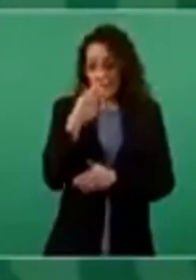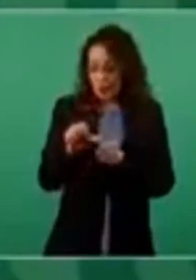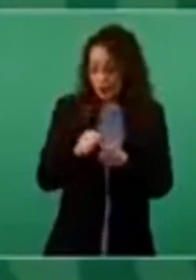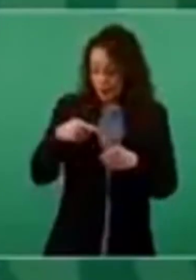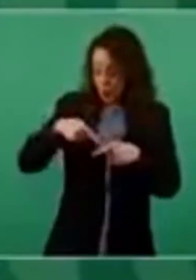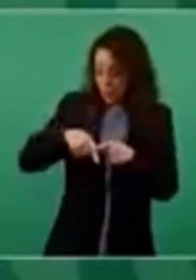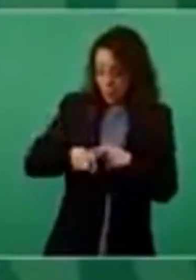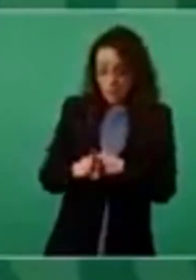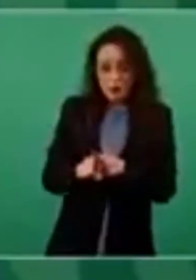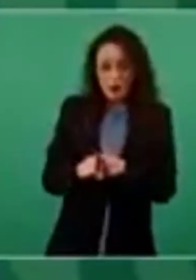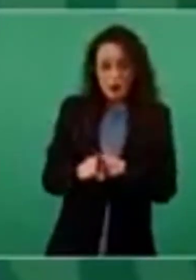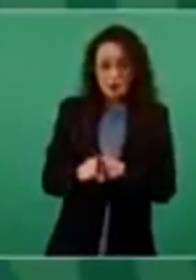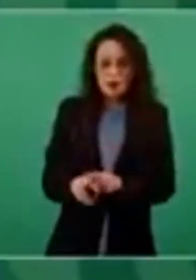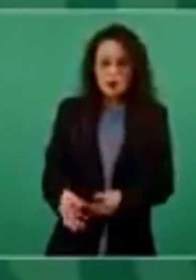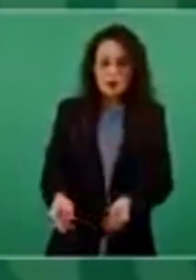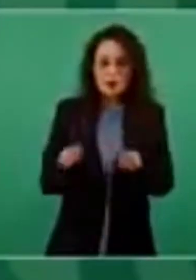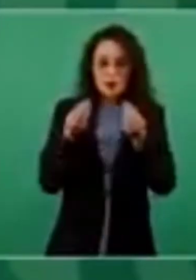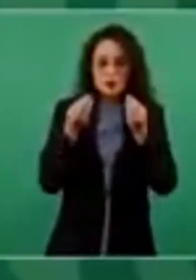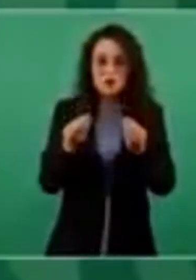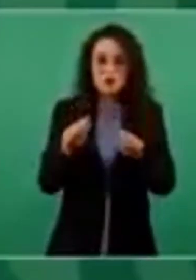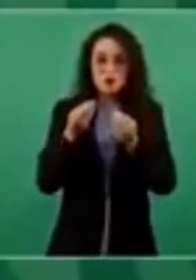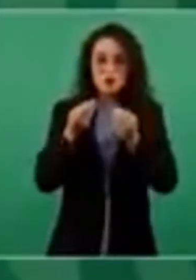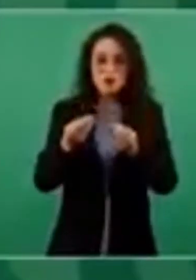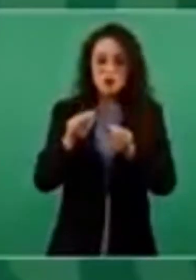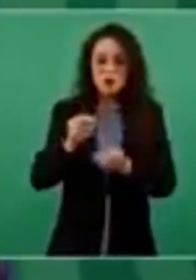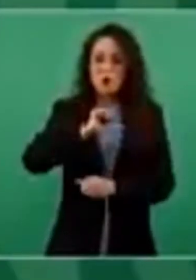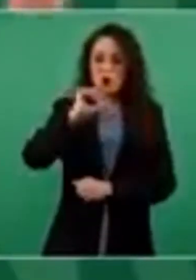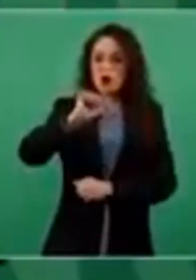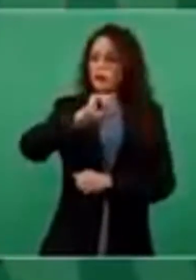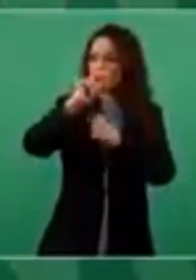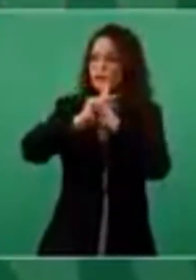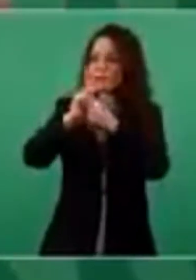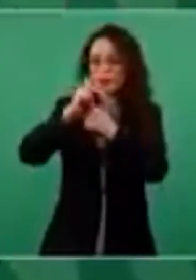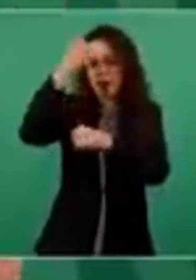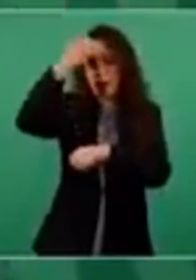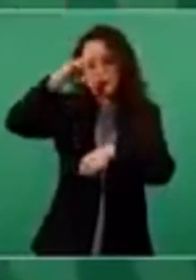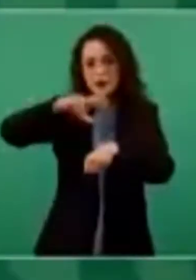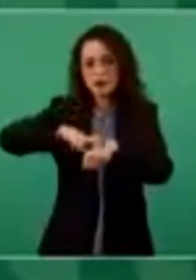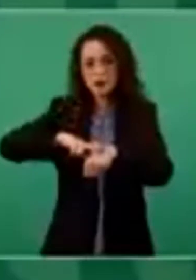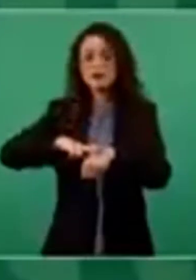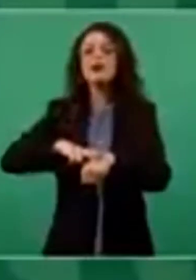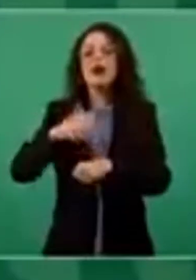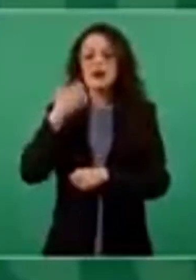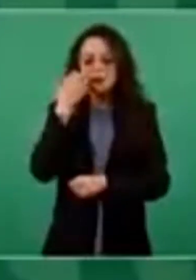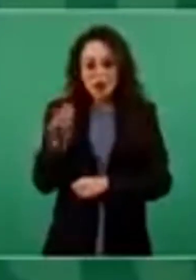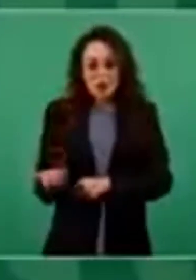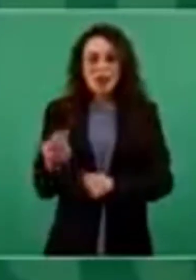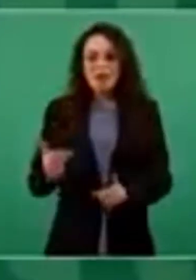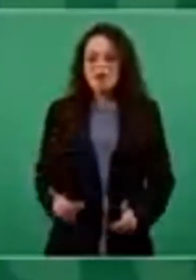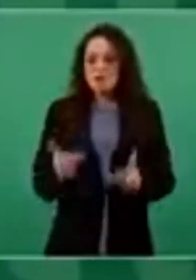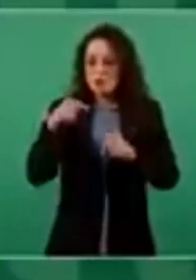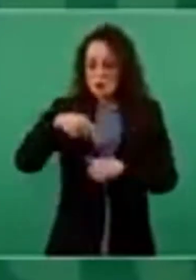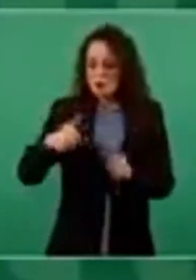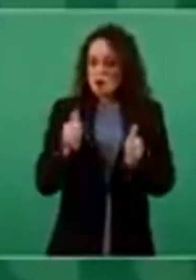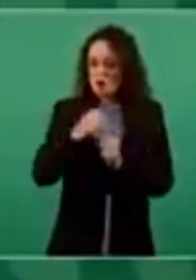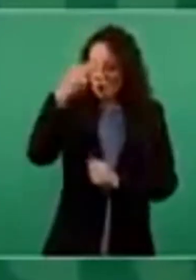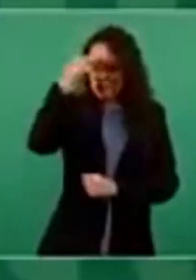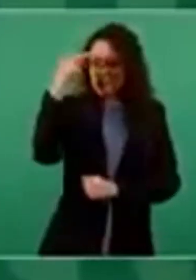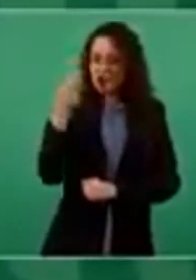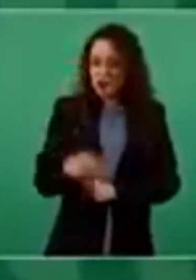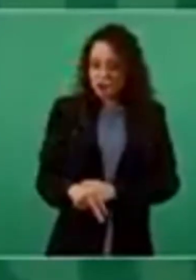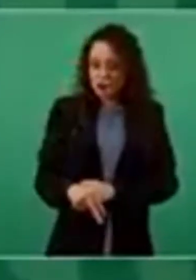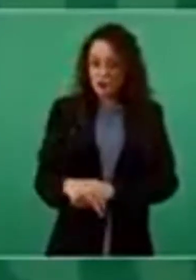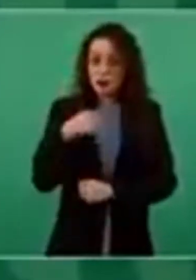inversión extranjera. Llevaba tiempo que no sucedía. No estoy hablando de que creció la